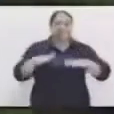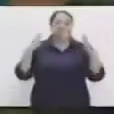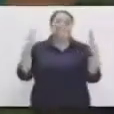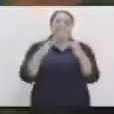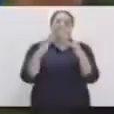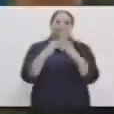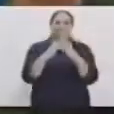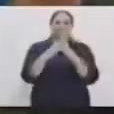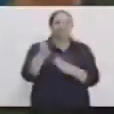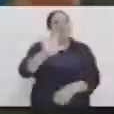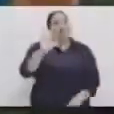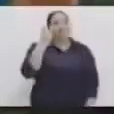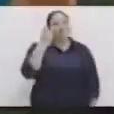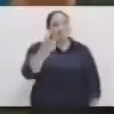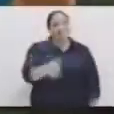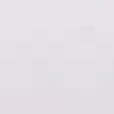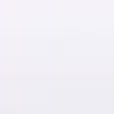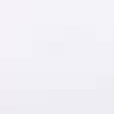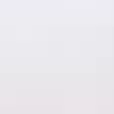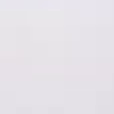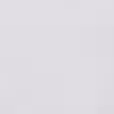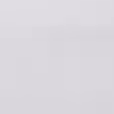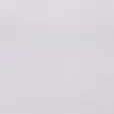en casa. Hasta la próxima, chicos.